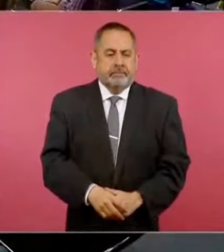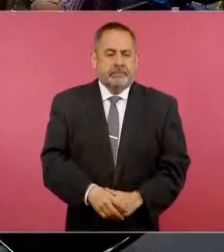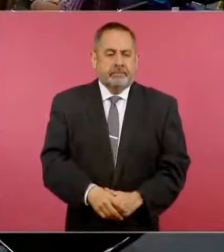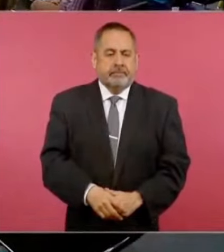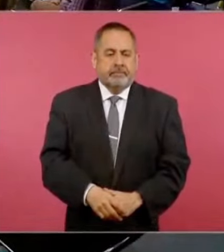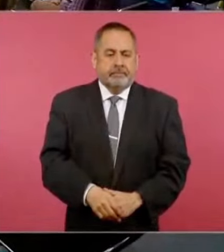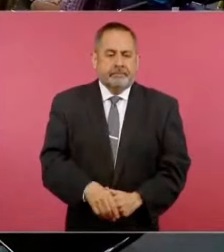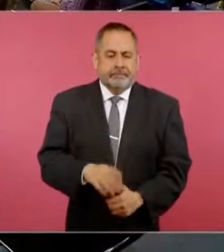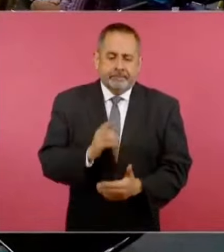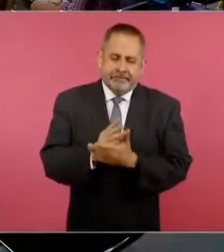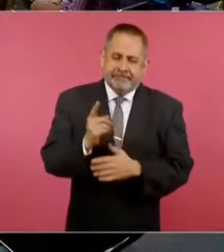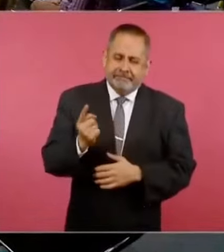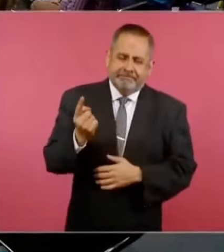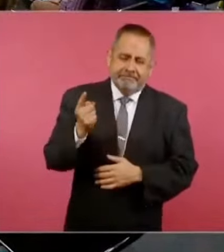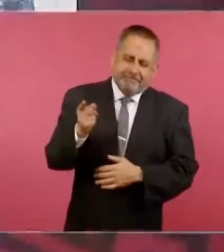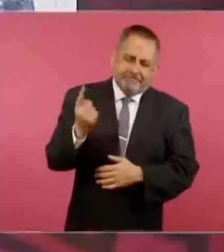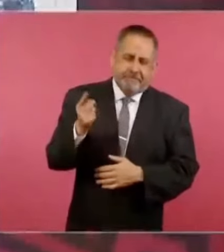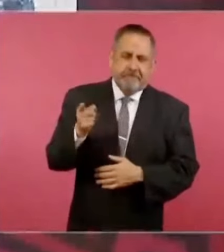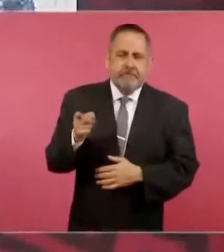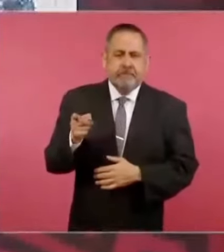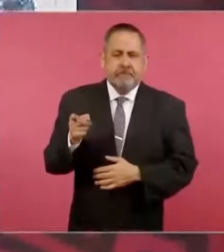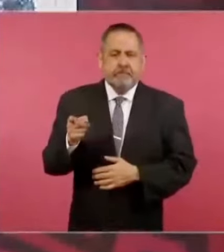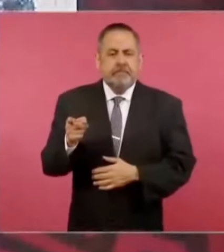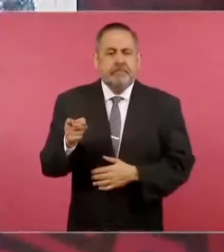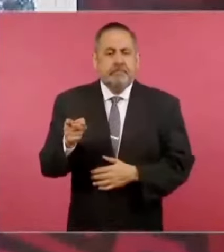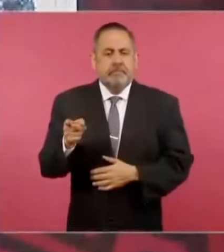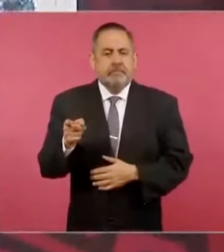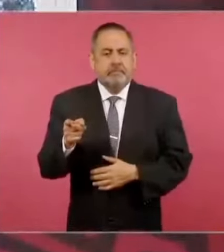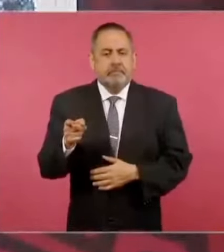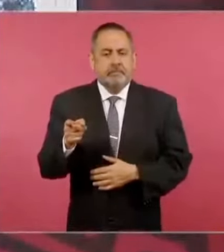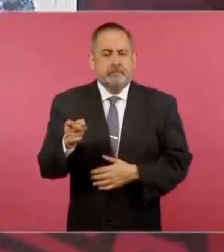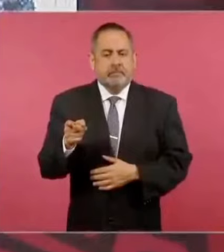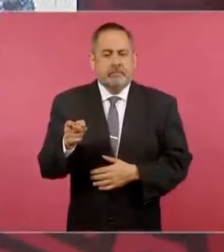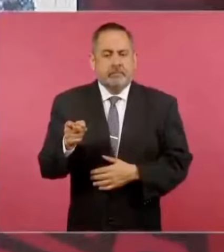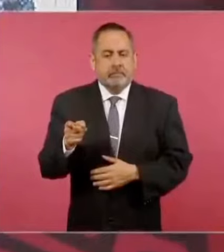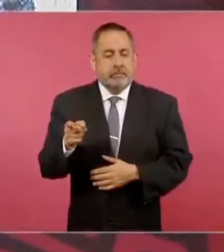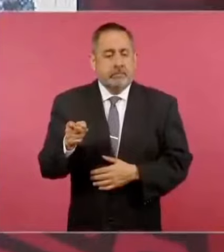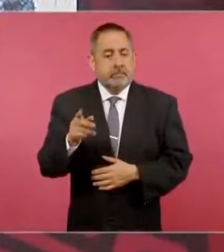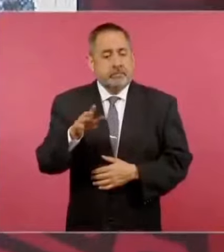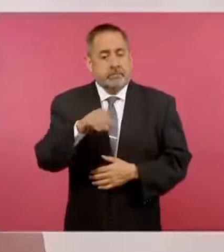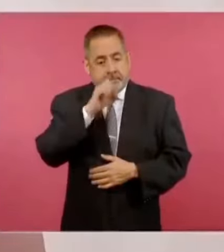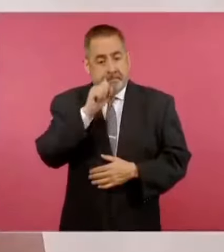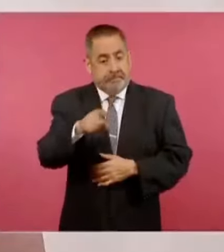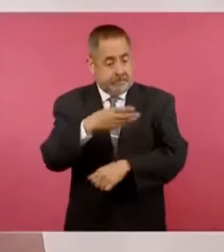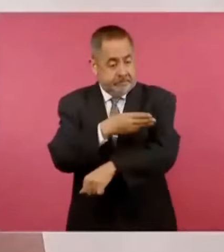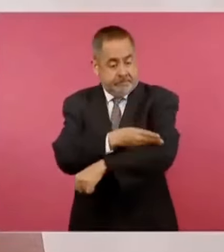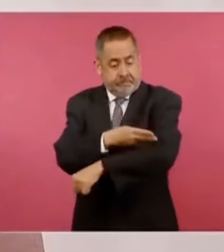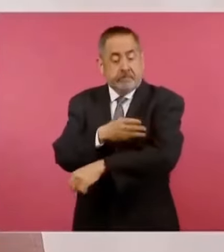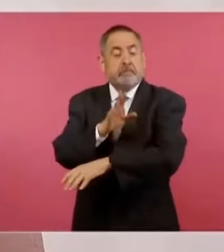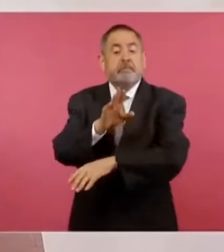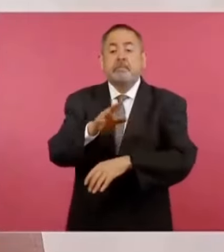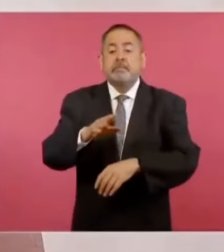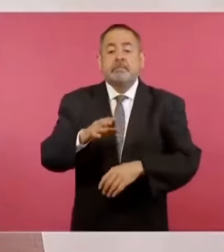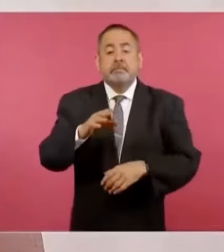decía el propio Francisco Villa,